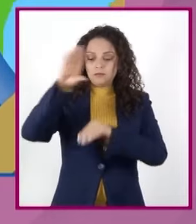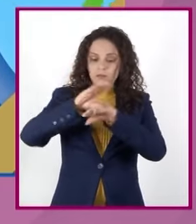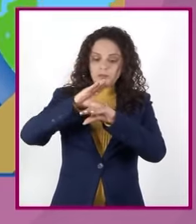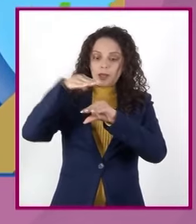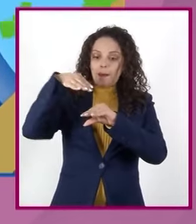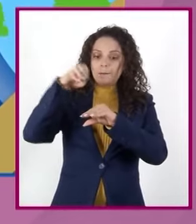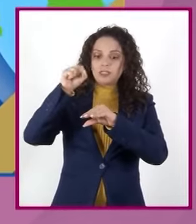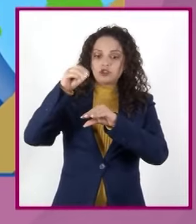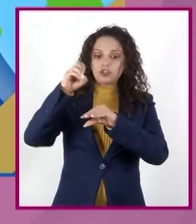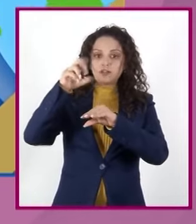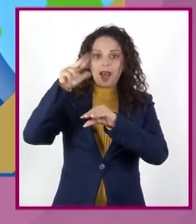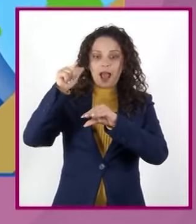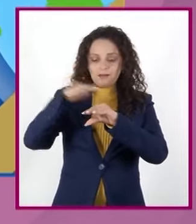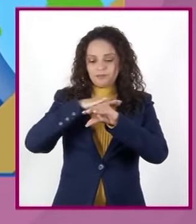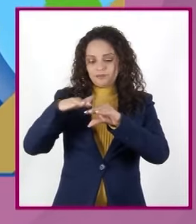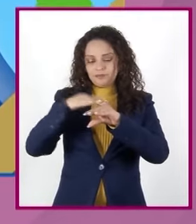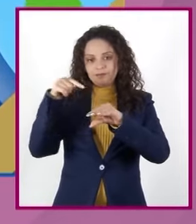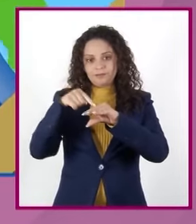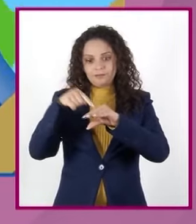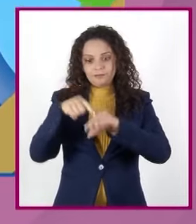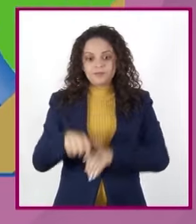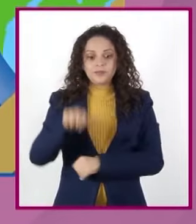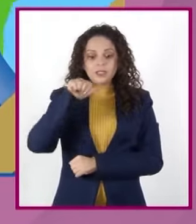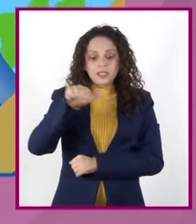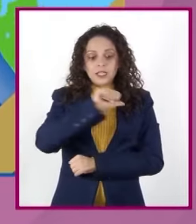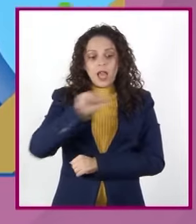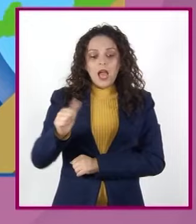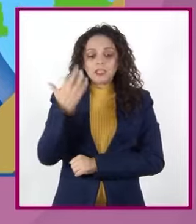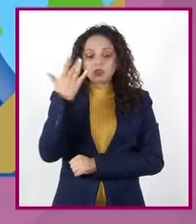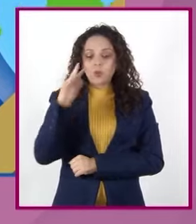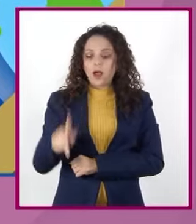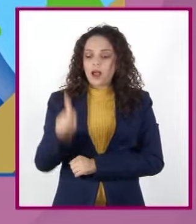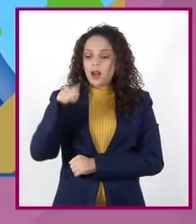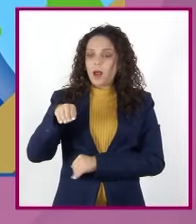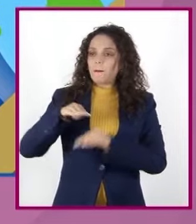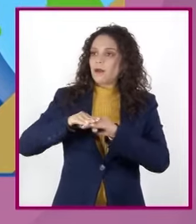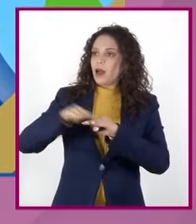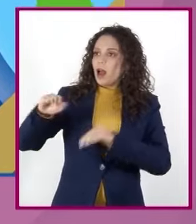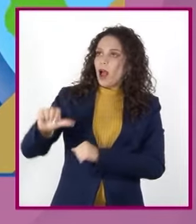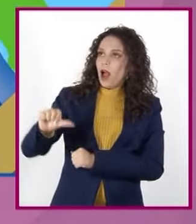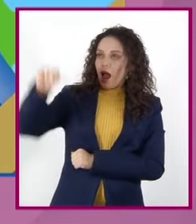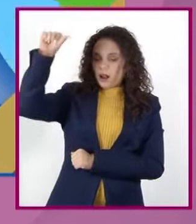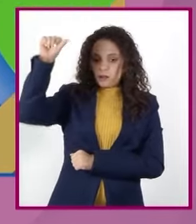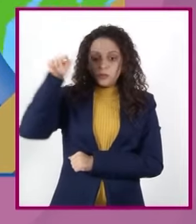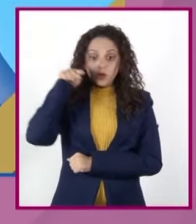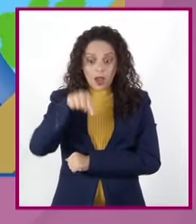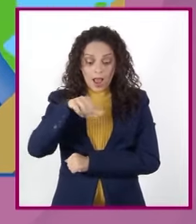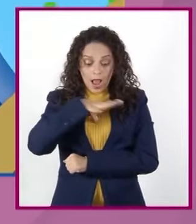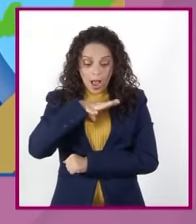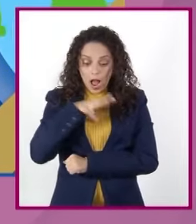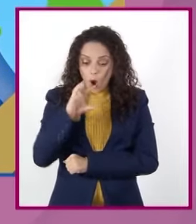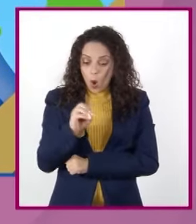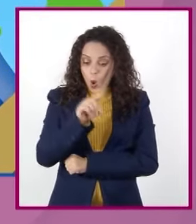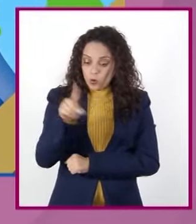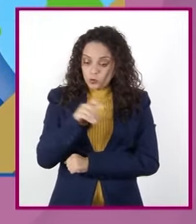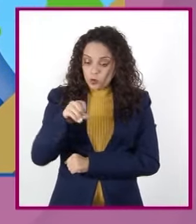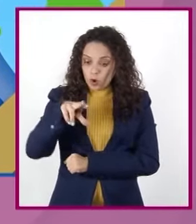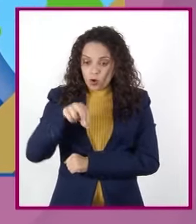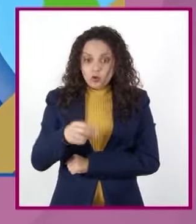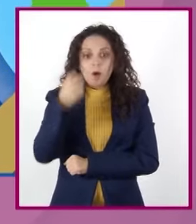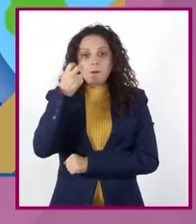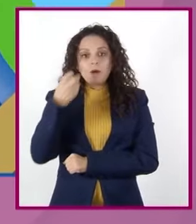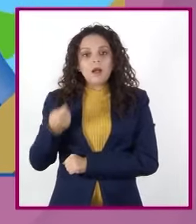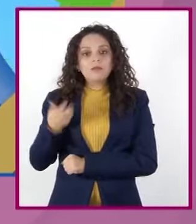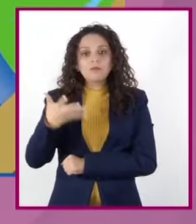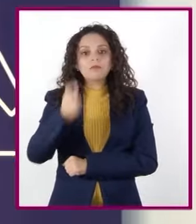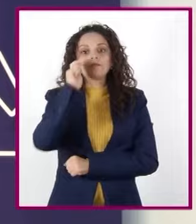Va de los 16 a los 50 kilómetros de altura. En esta capa se encuentra el ozono, por lo que también es conocida